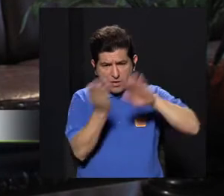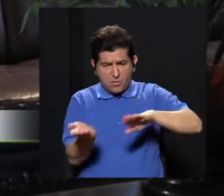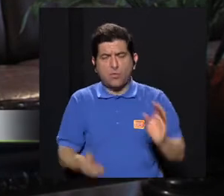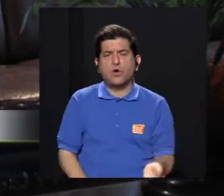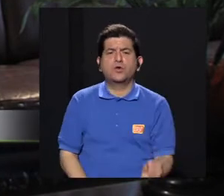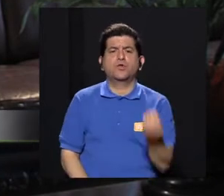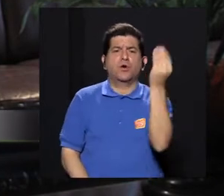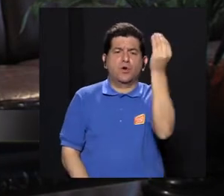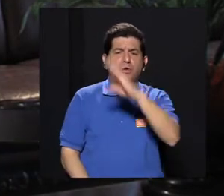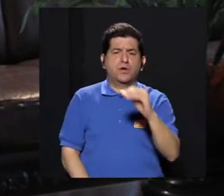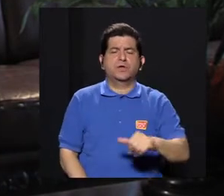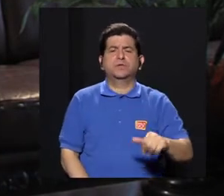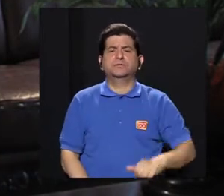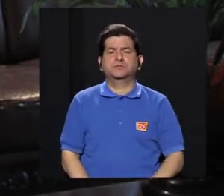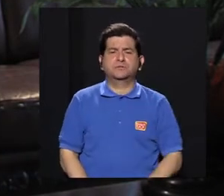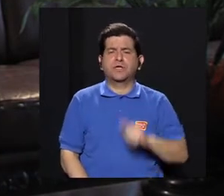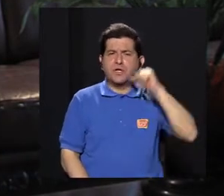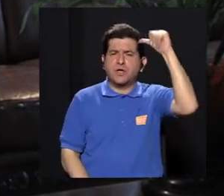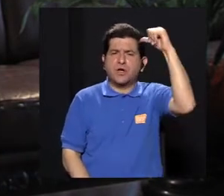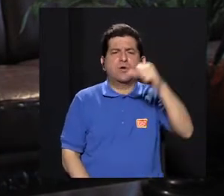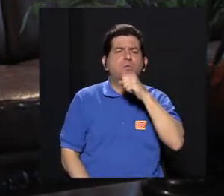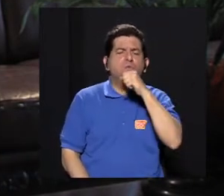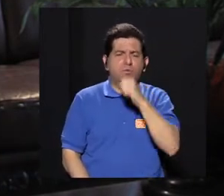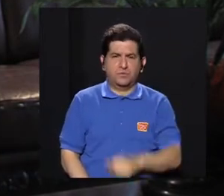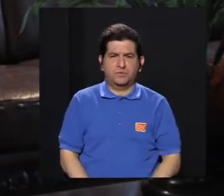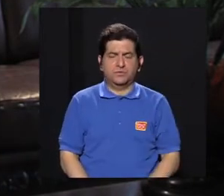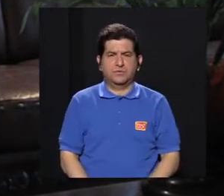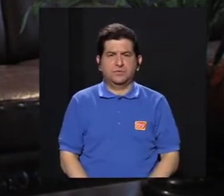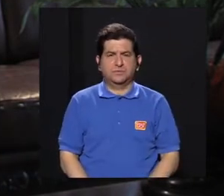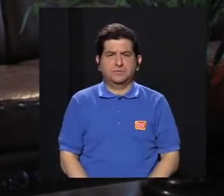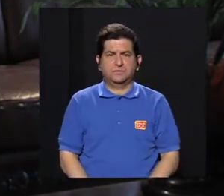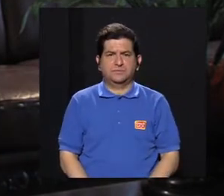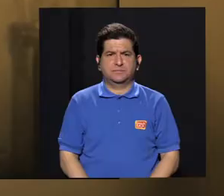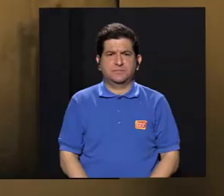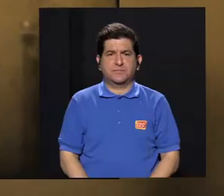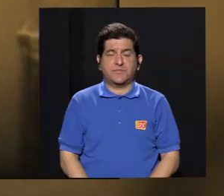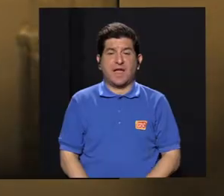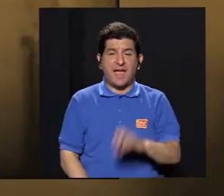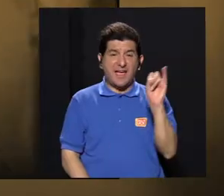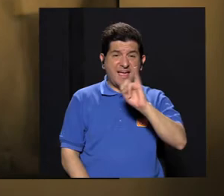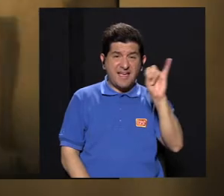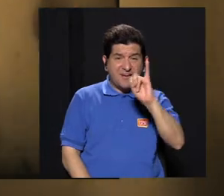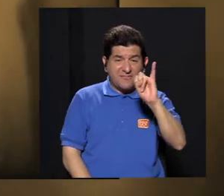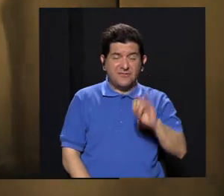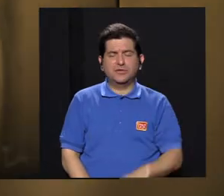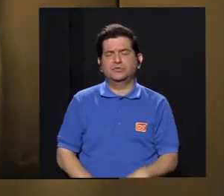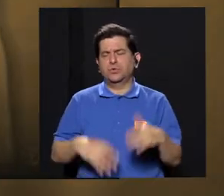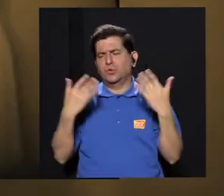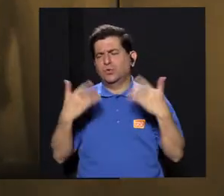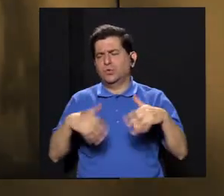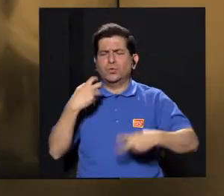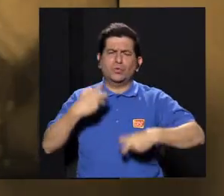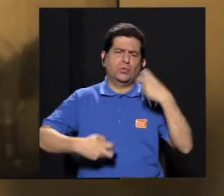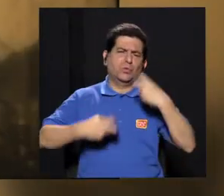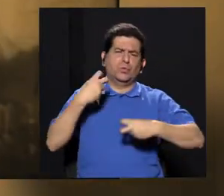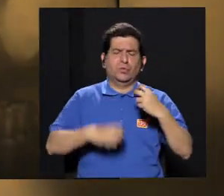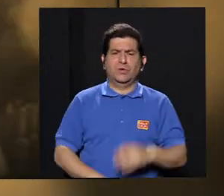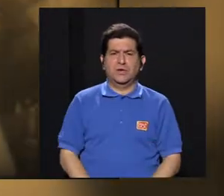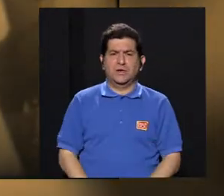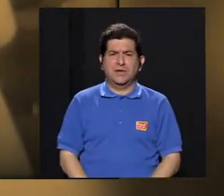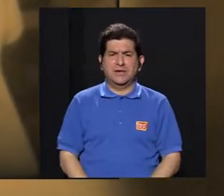y también en la mortalidad de los jóvenes y de los viejos. El campo de las infecciones era muy